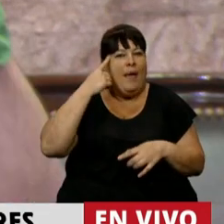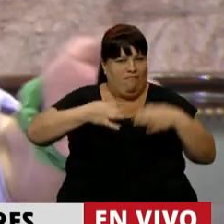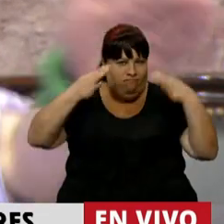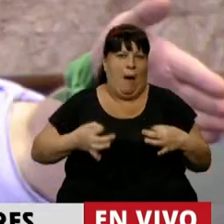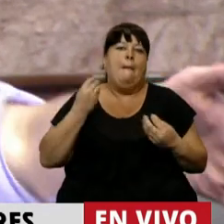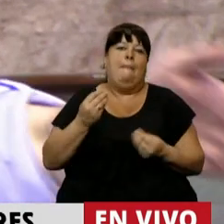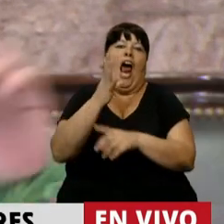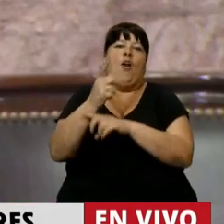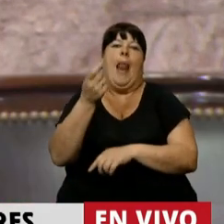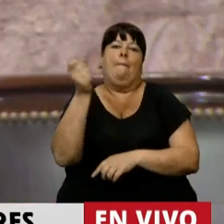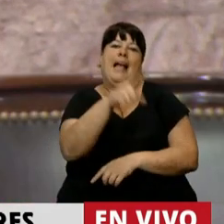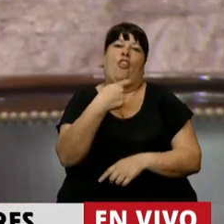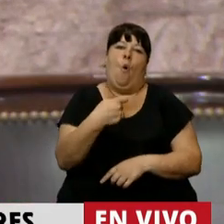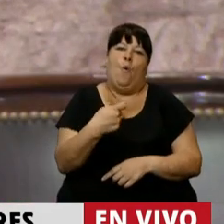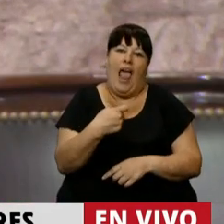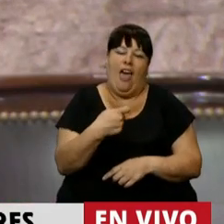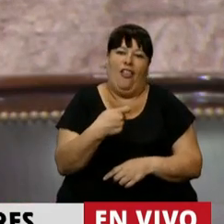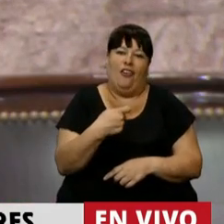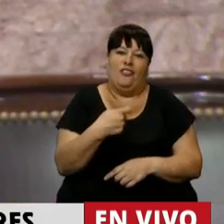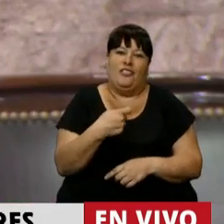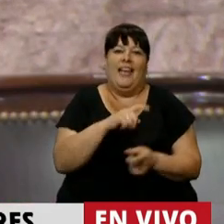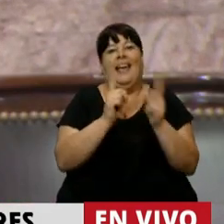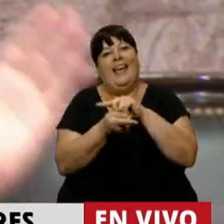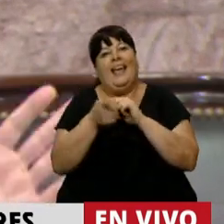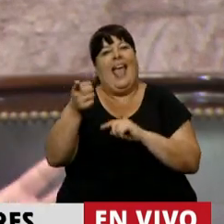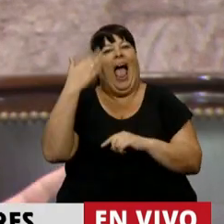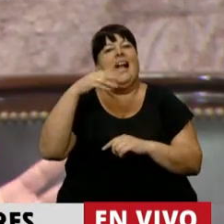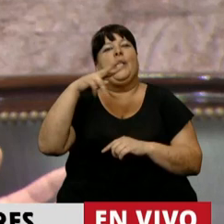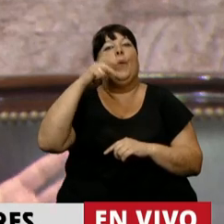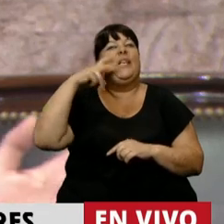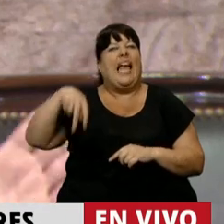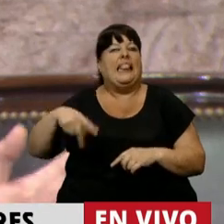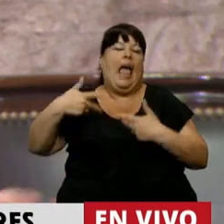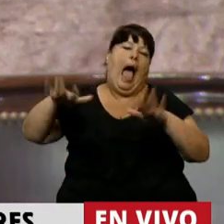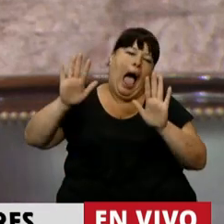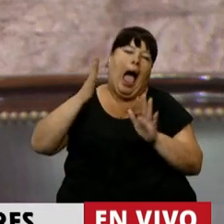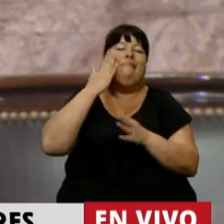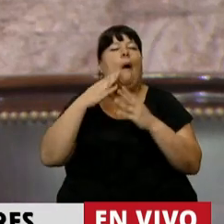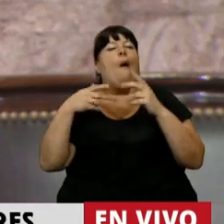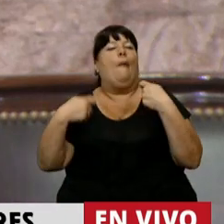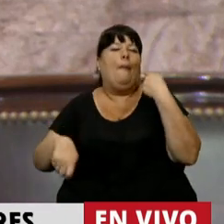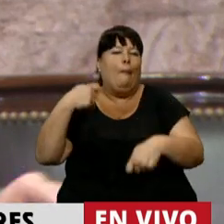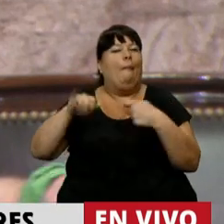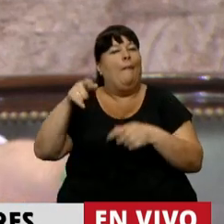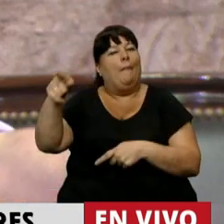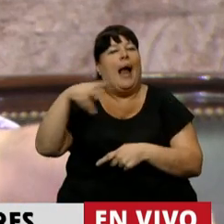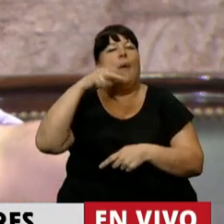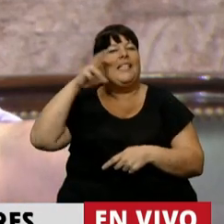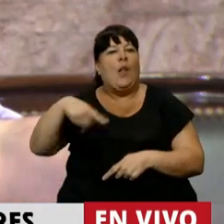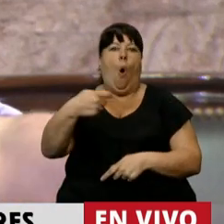firmeza para meterle la mano en el bolsillo a los jubilados que con Vicentín, que ahí fueron bien blanditos con Vicentín.